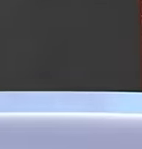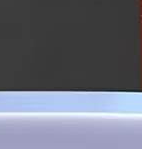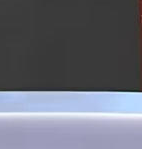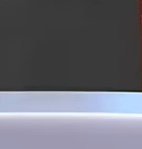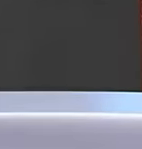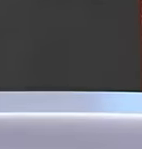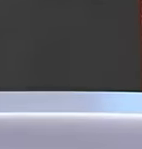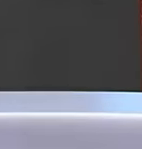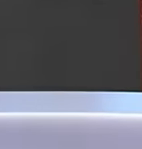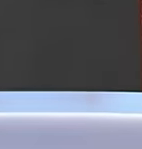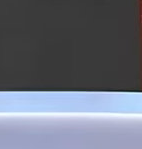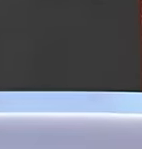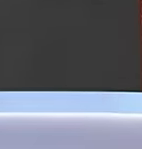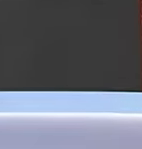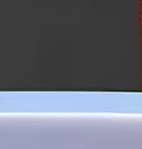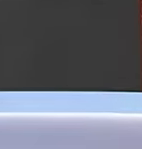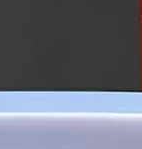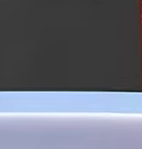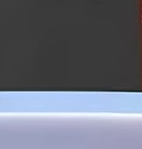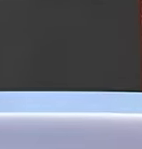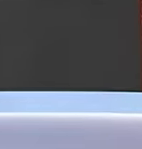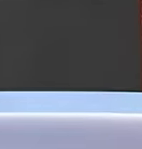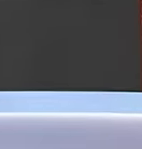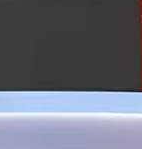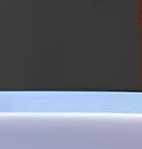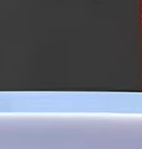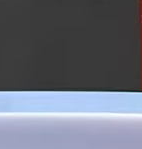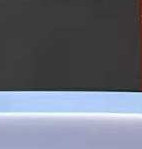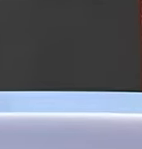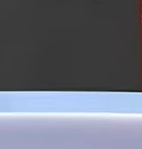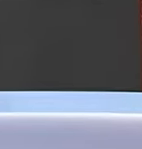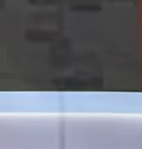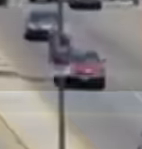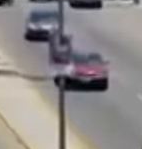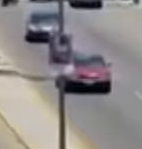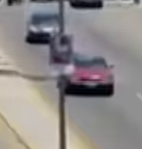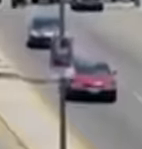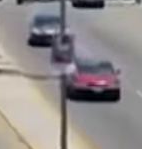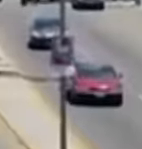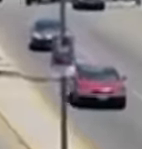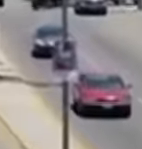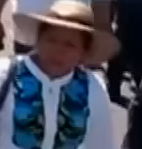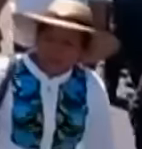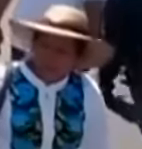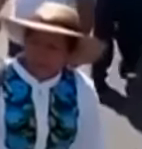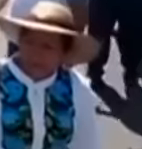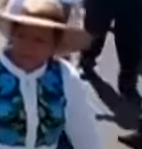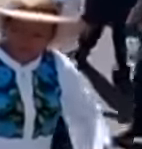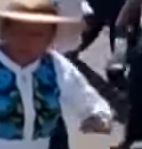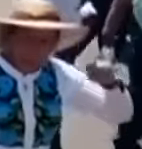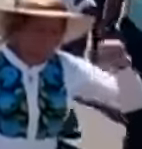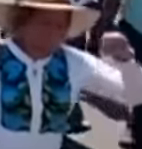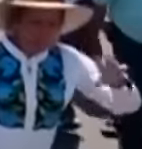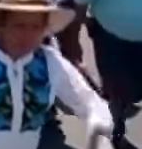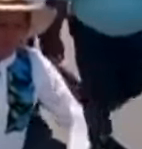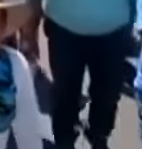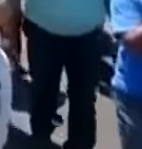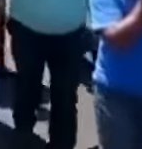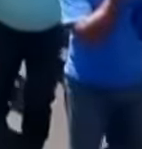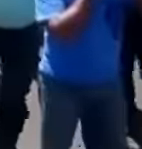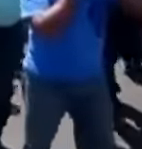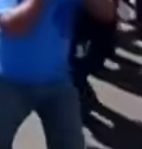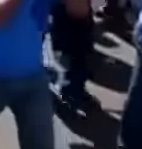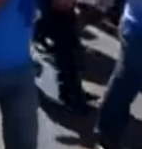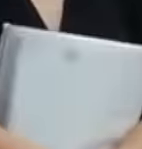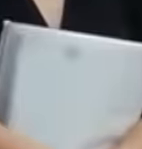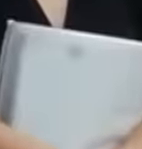A pesar de este anuncio, padres de familia en Oaxaca, principalmente en la región del Istmo, de Tehuantepec y la Costa, pidieron al Instituto Estatal de